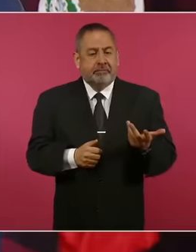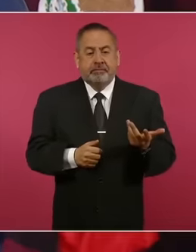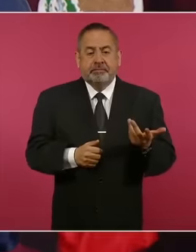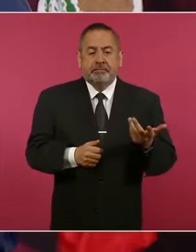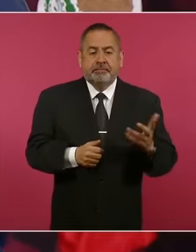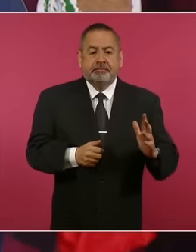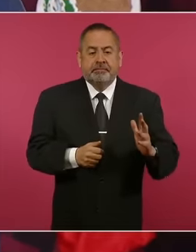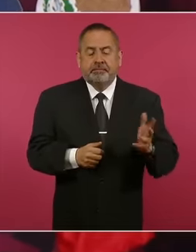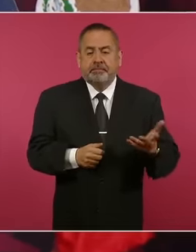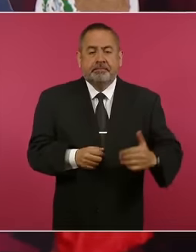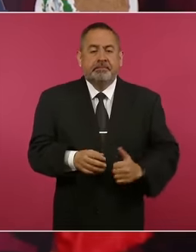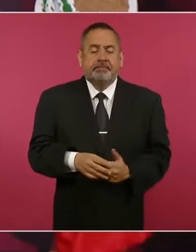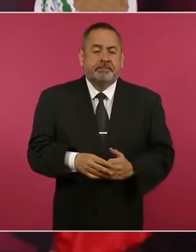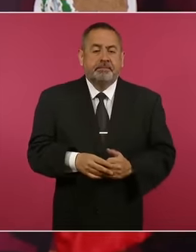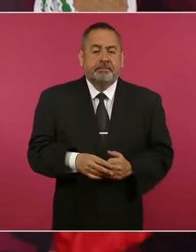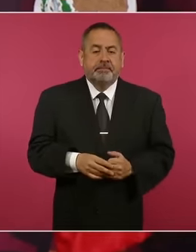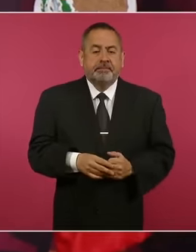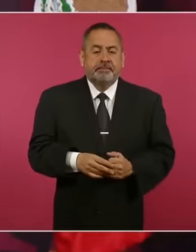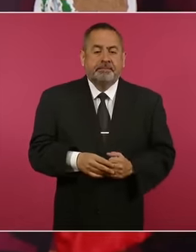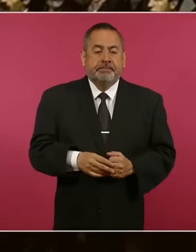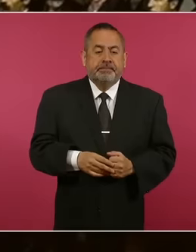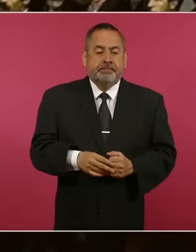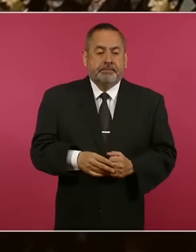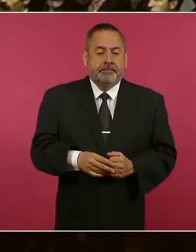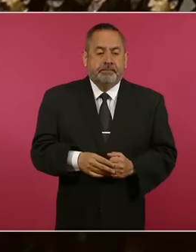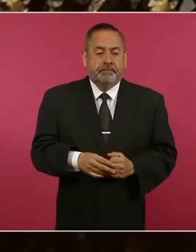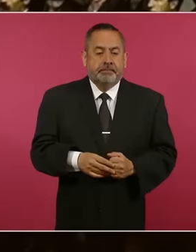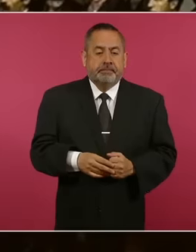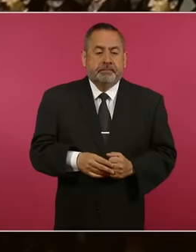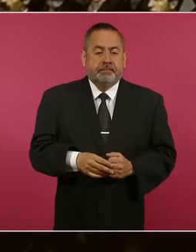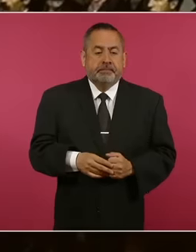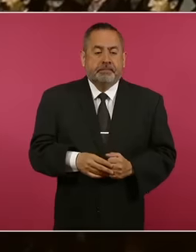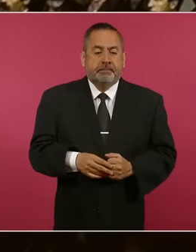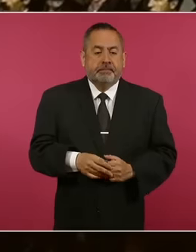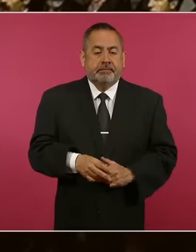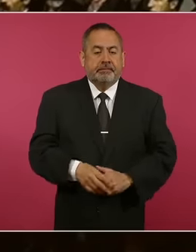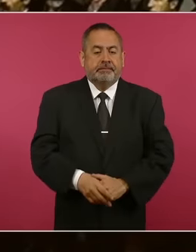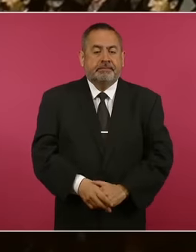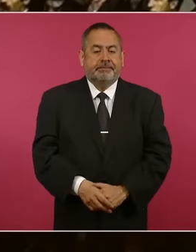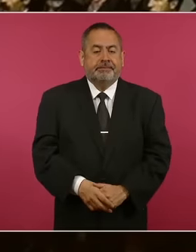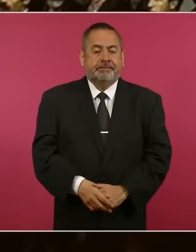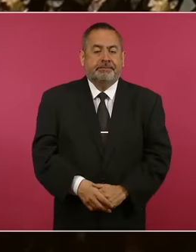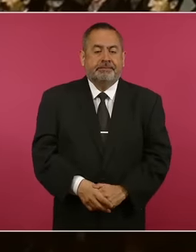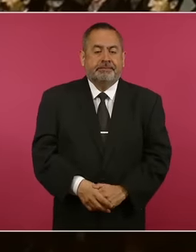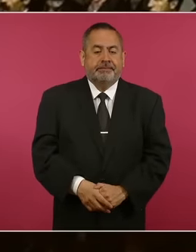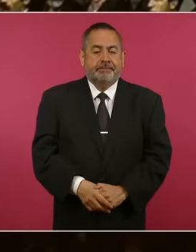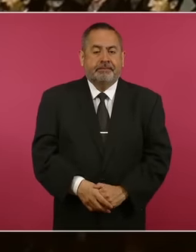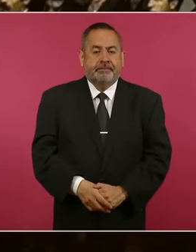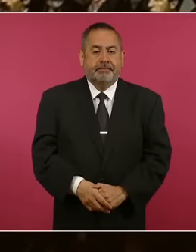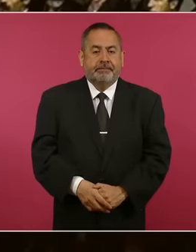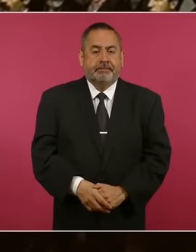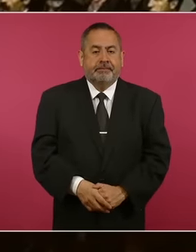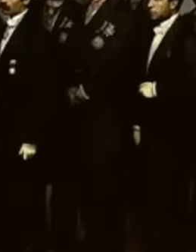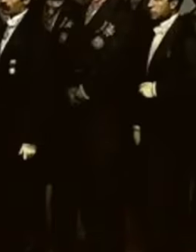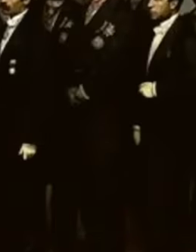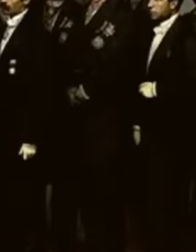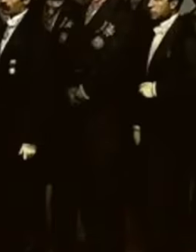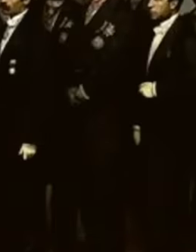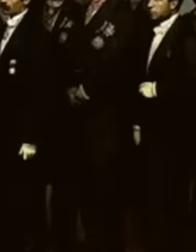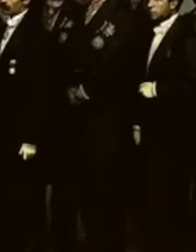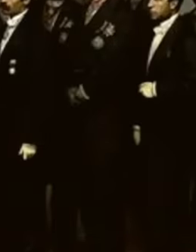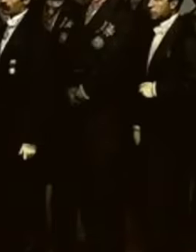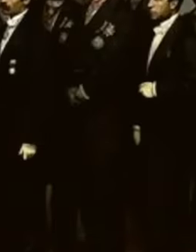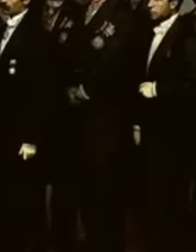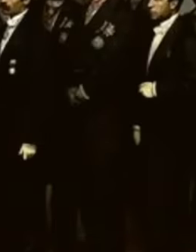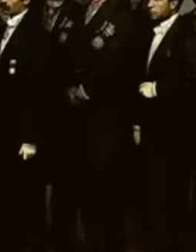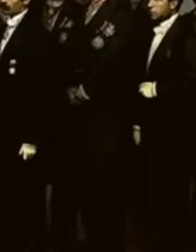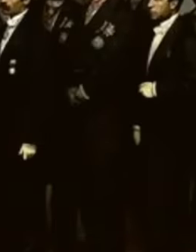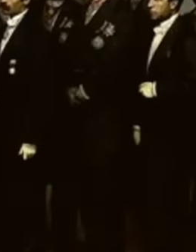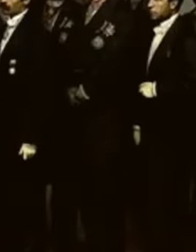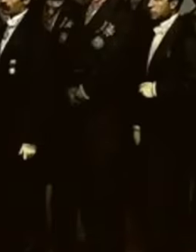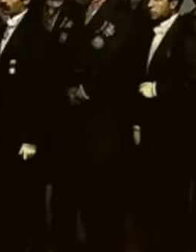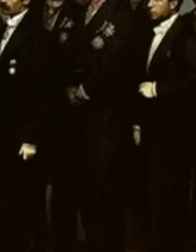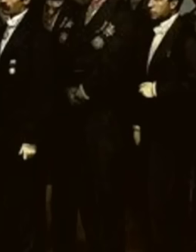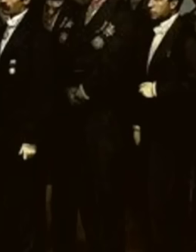cínicos,